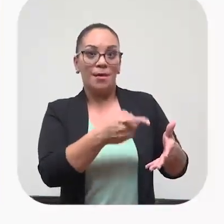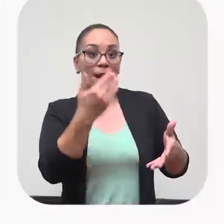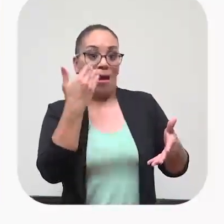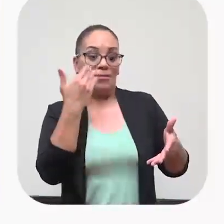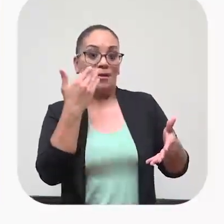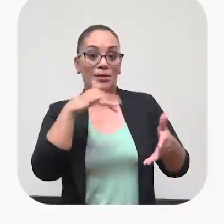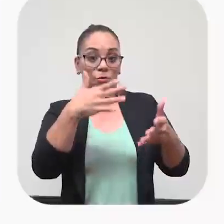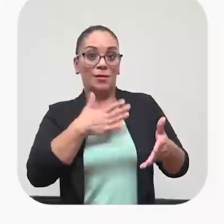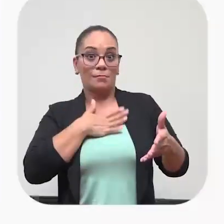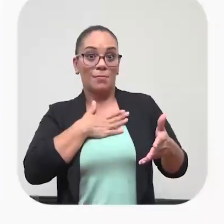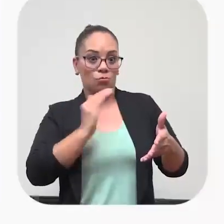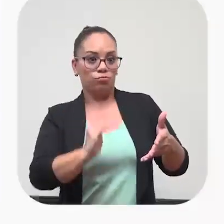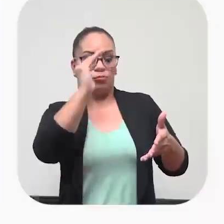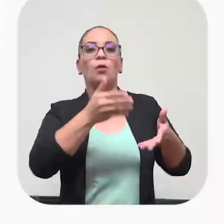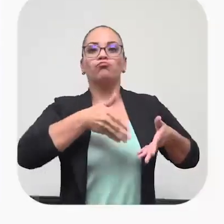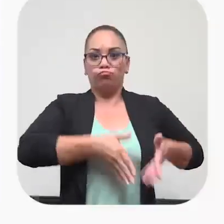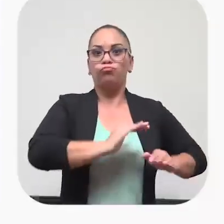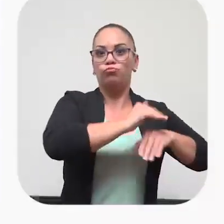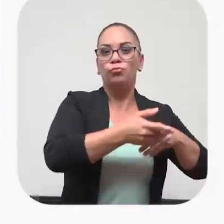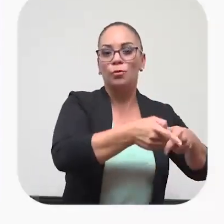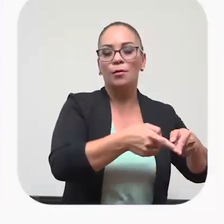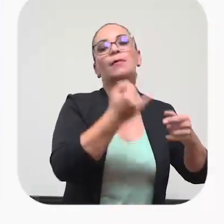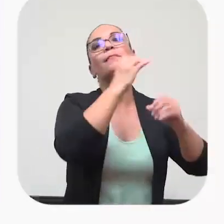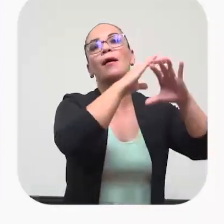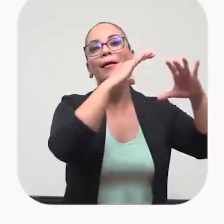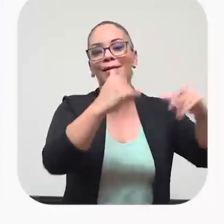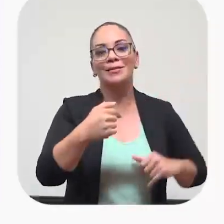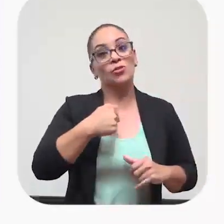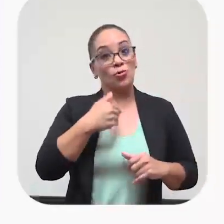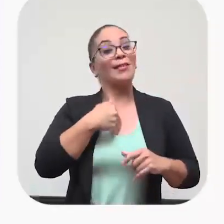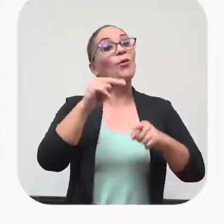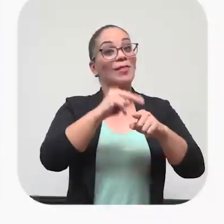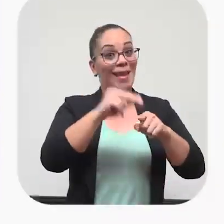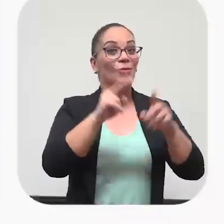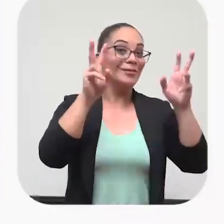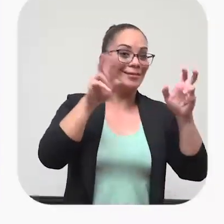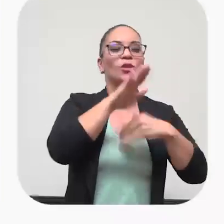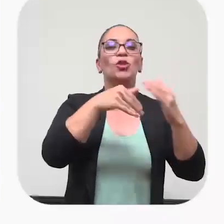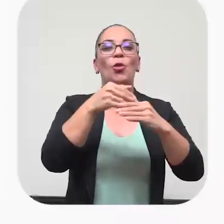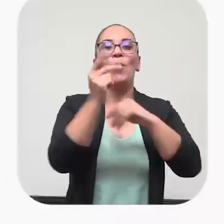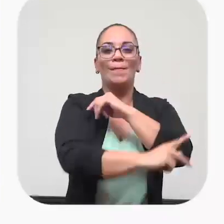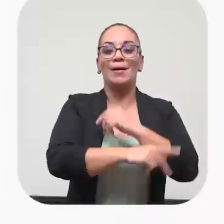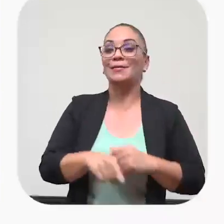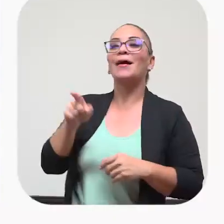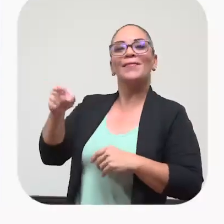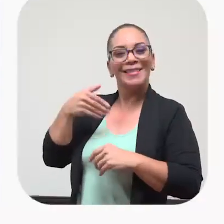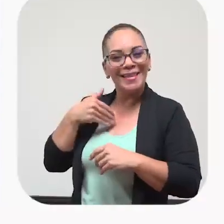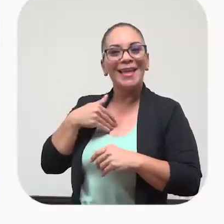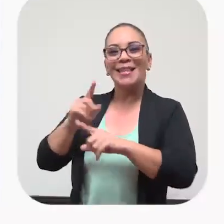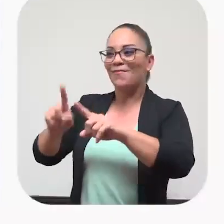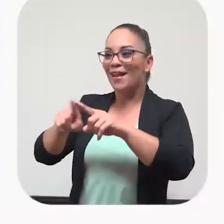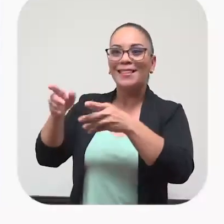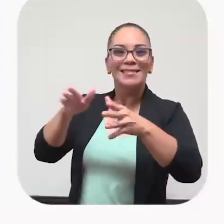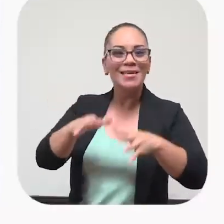estudiantes míos. Entonces, ya usted se puede imaginar. Ya la niña Nela tiene nietos por todo lado. Ya la niña Nela tiene nietos